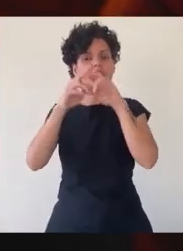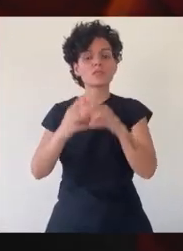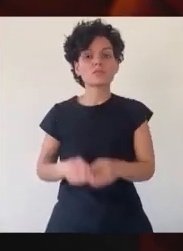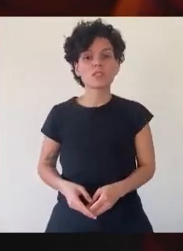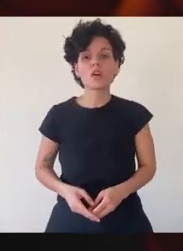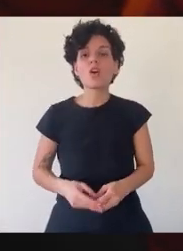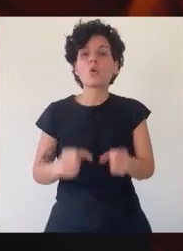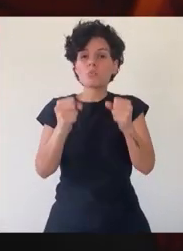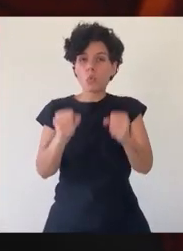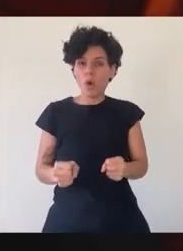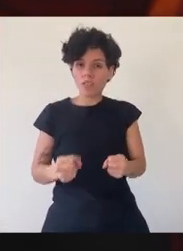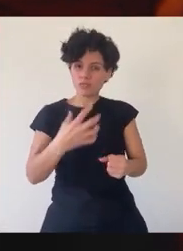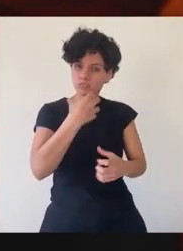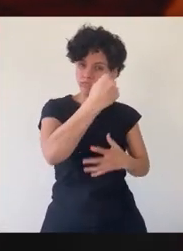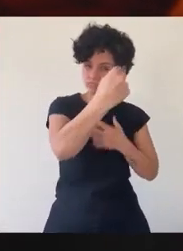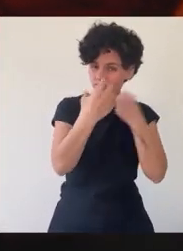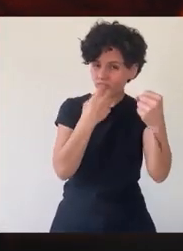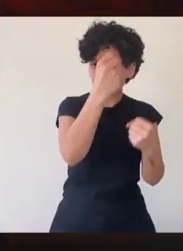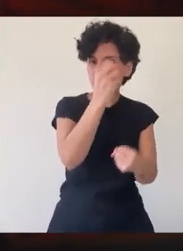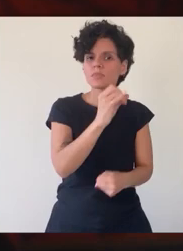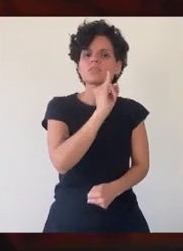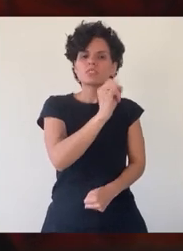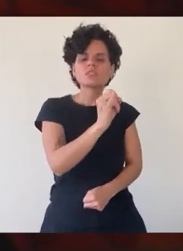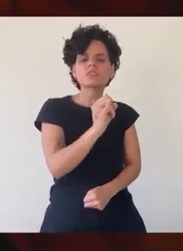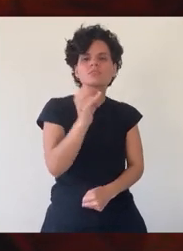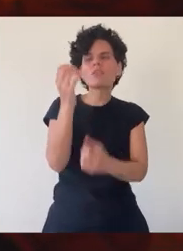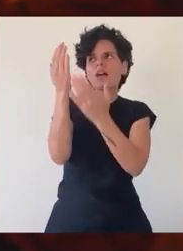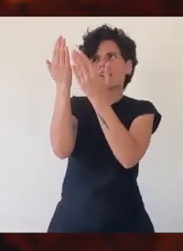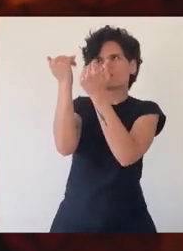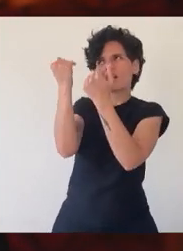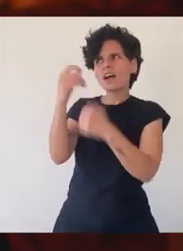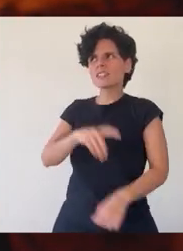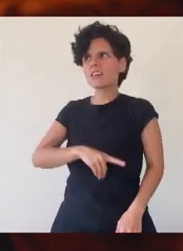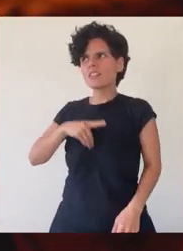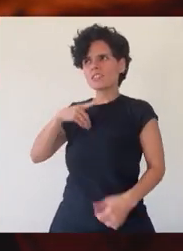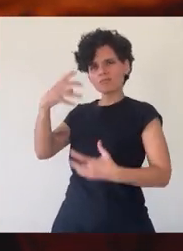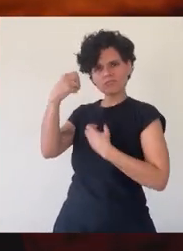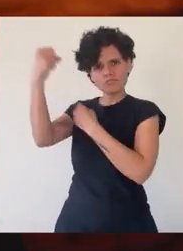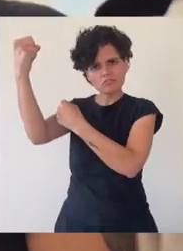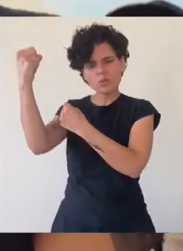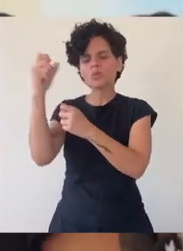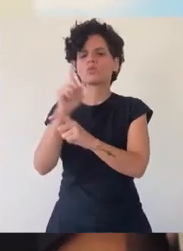Podrán arrebatarnos muchas cosas, pero nunca la esperanza y la dignidad.